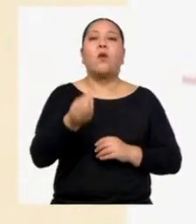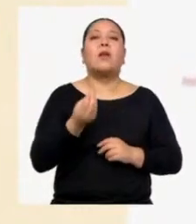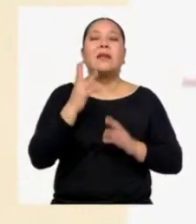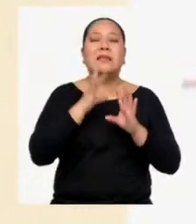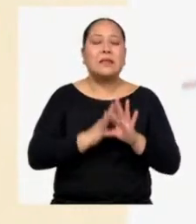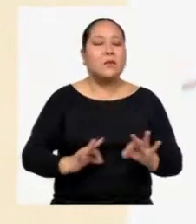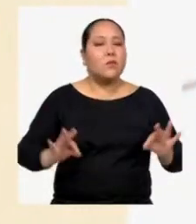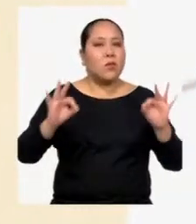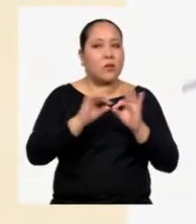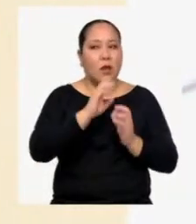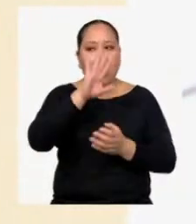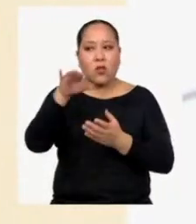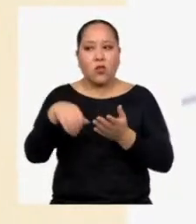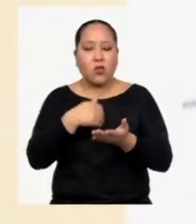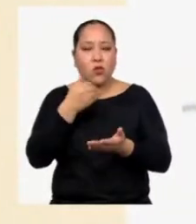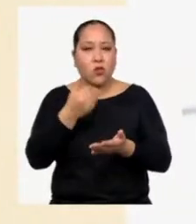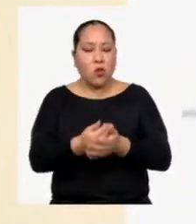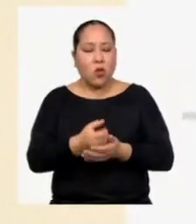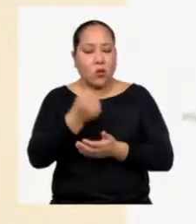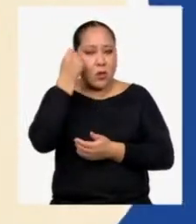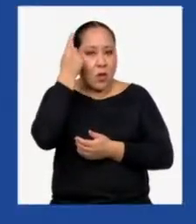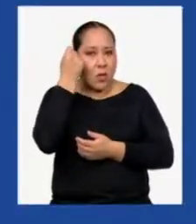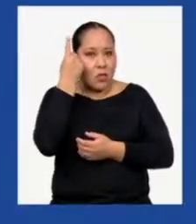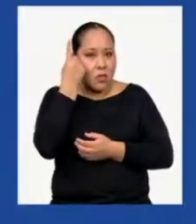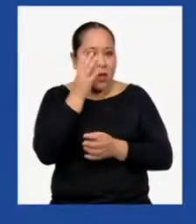concientización de la diversidad cultural